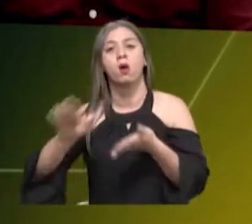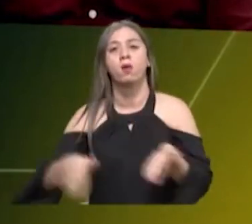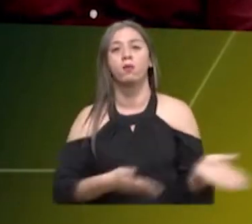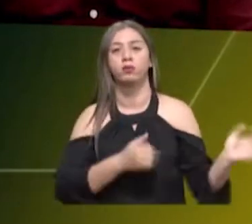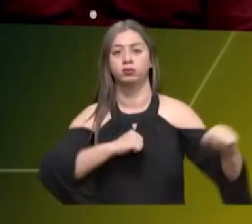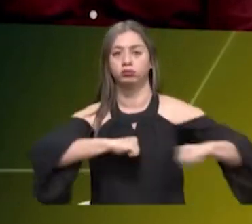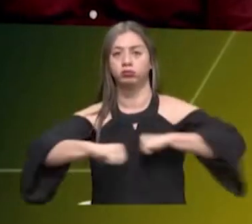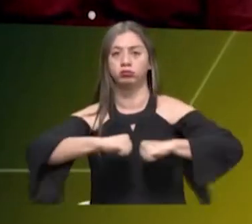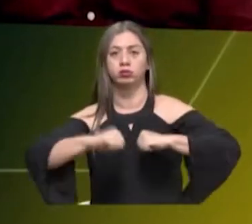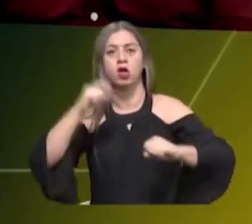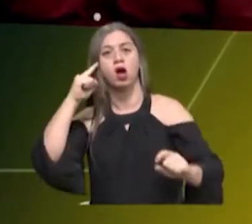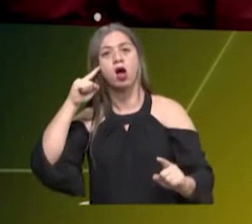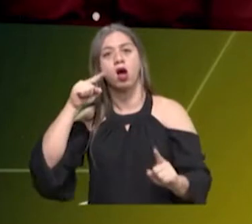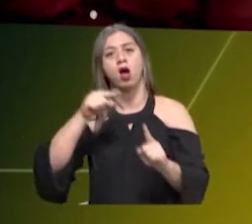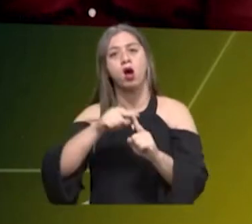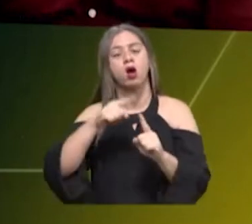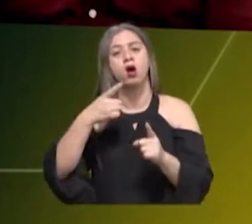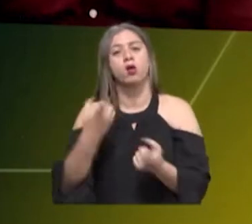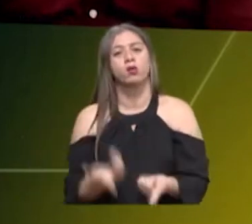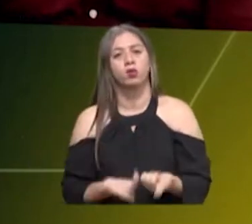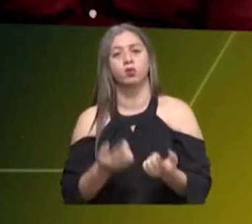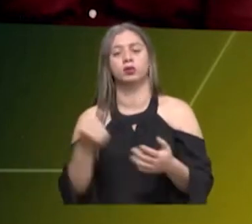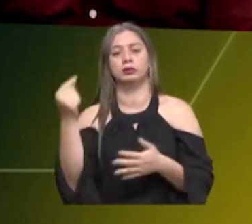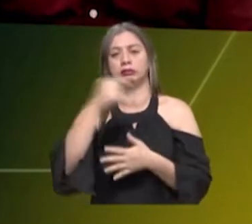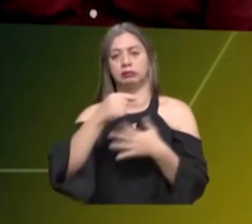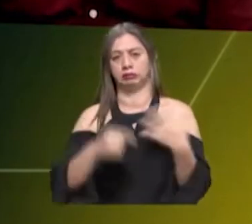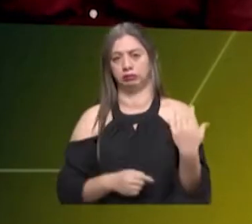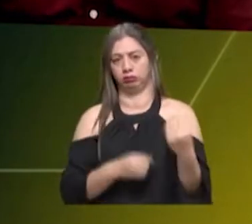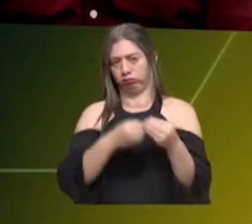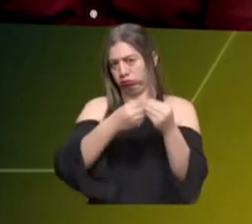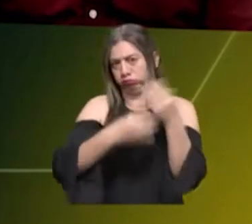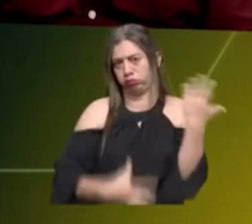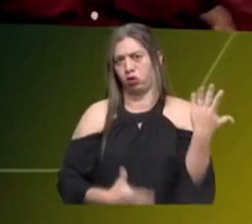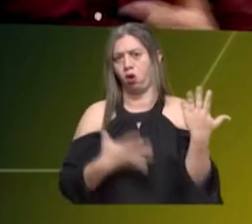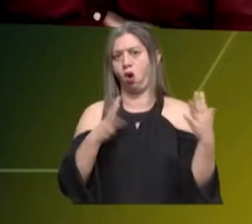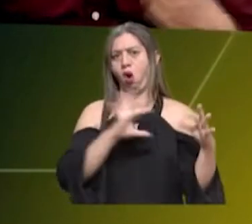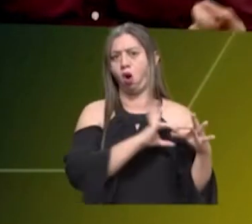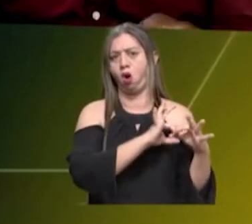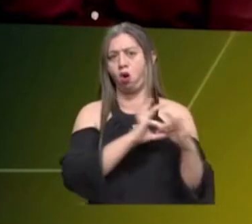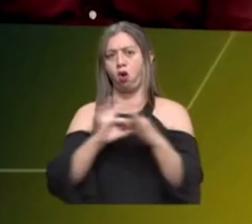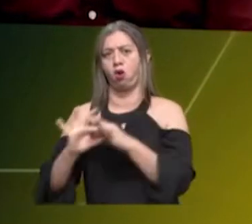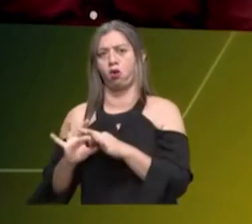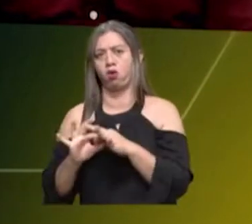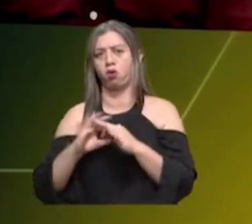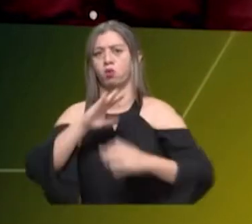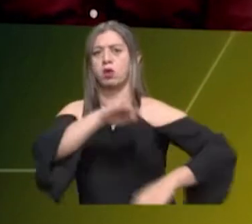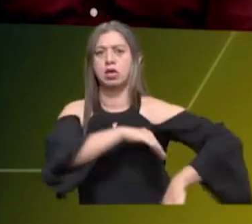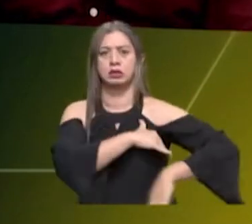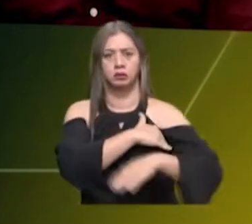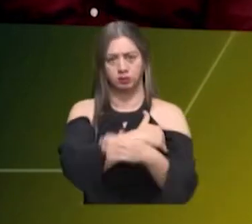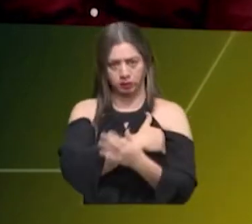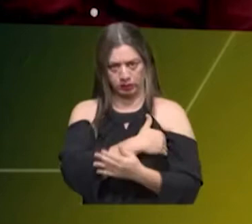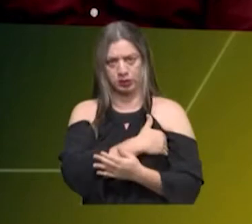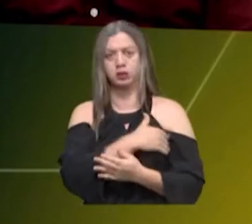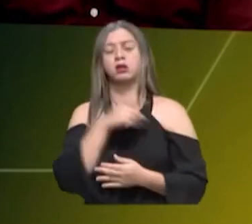unas metas, unos indicadores que están alineados a través del Ministerio.